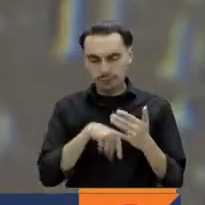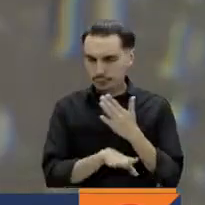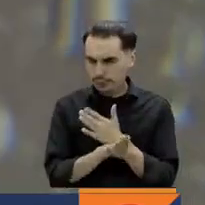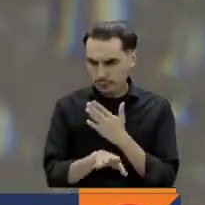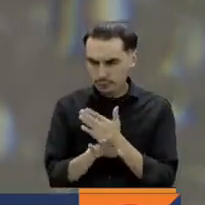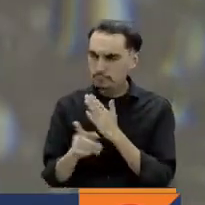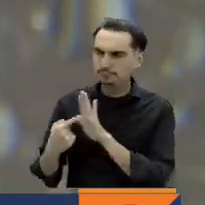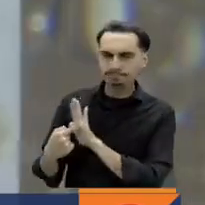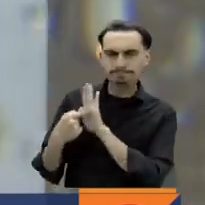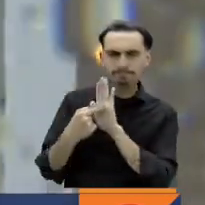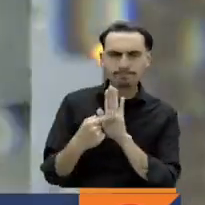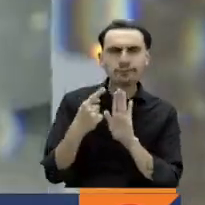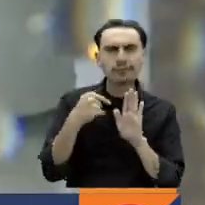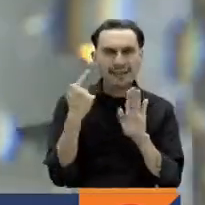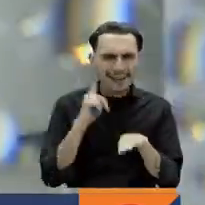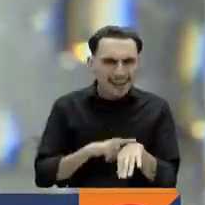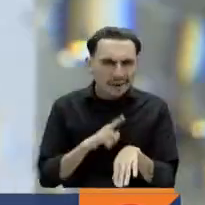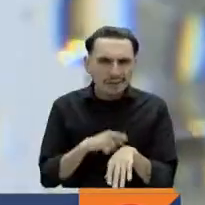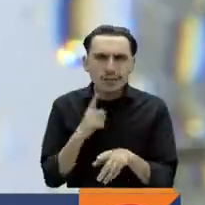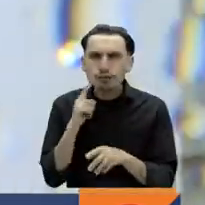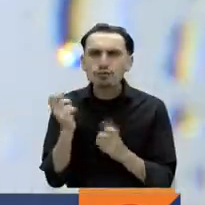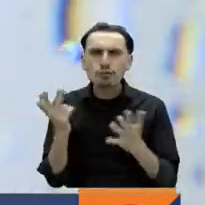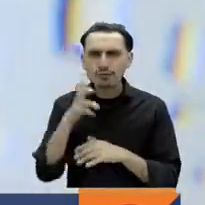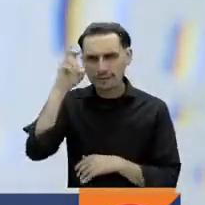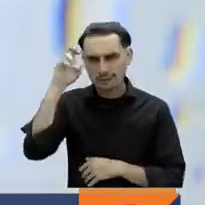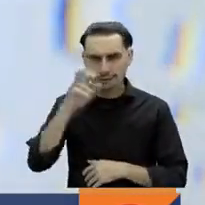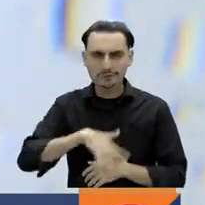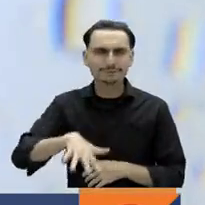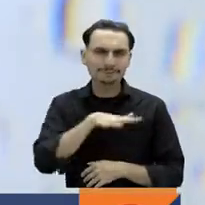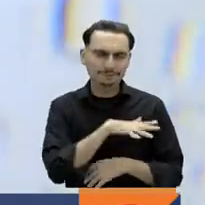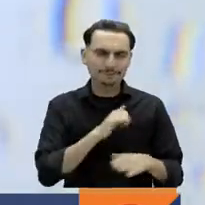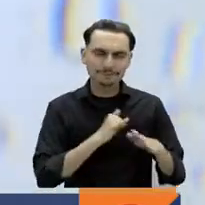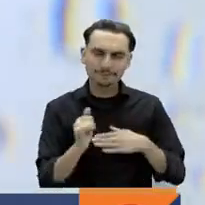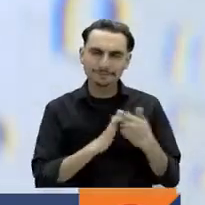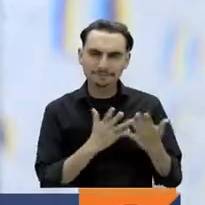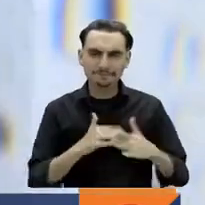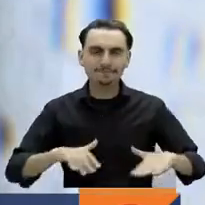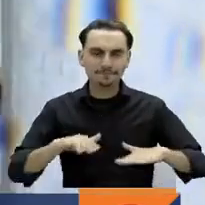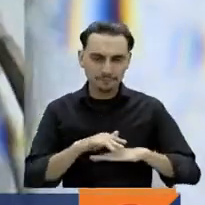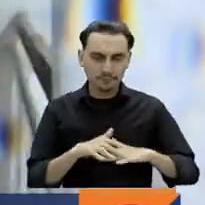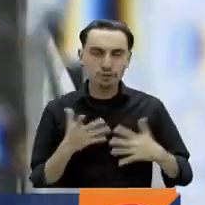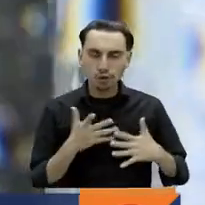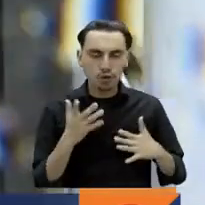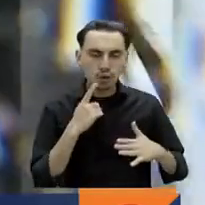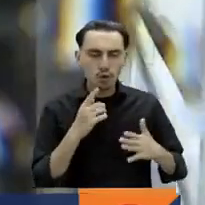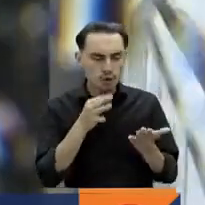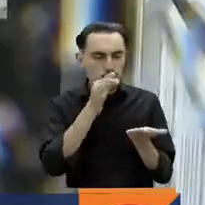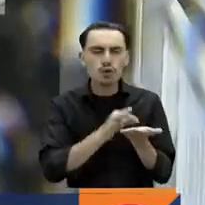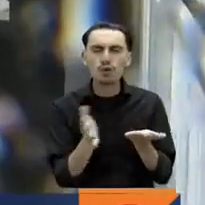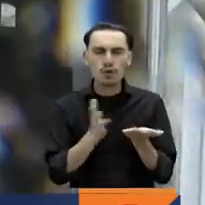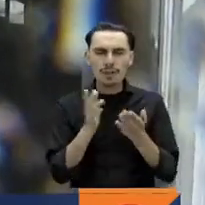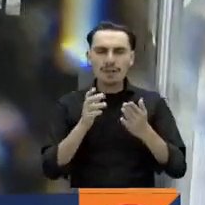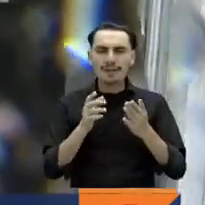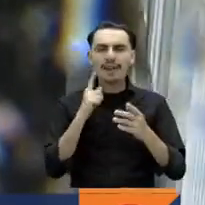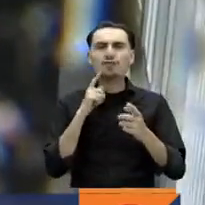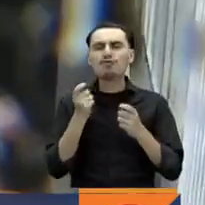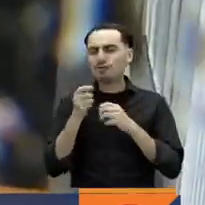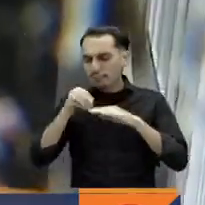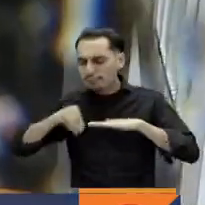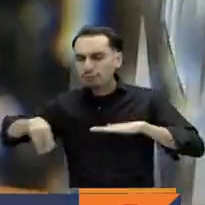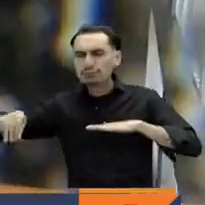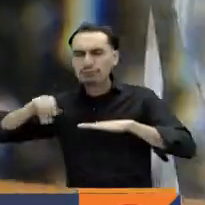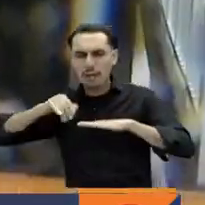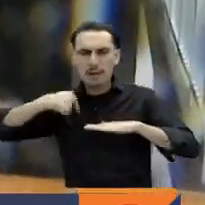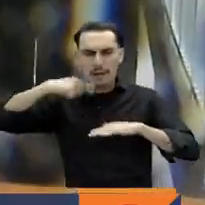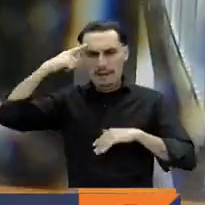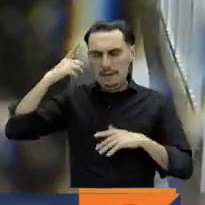lo que ocurre a esta hora en la zona norte de la isla de San Andrés. Estamos ubicados justo al lado de la playa, tal vez uno